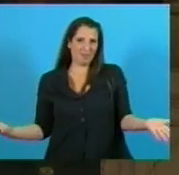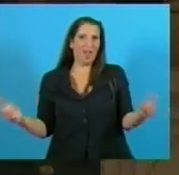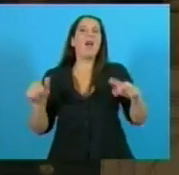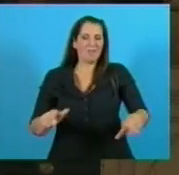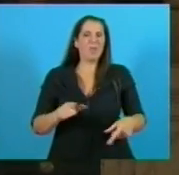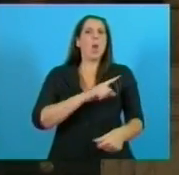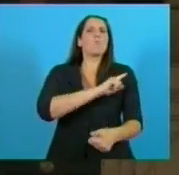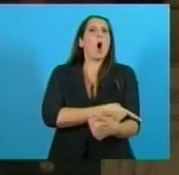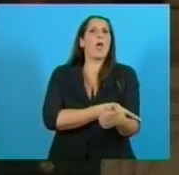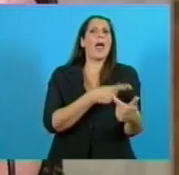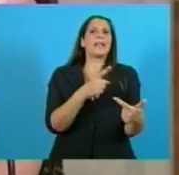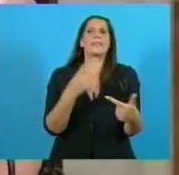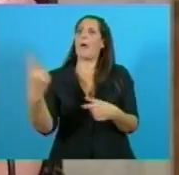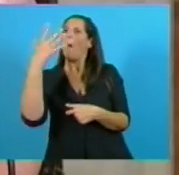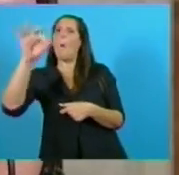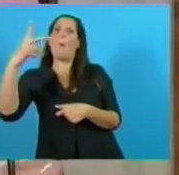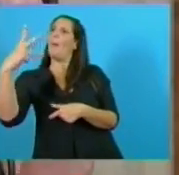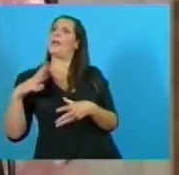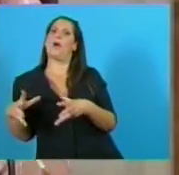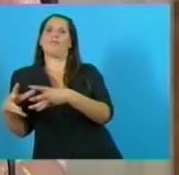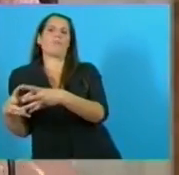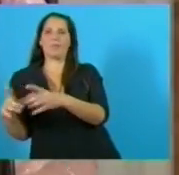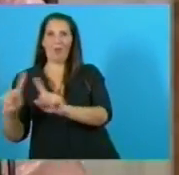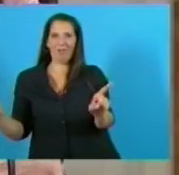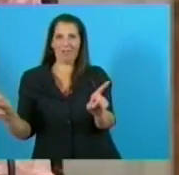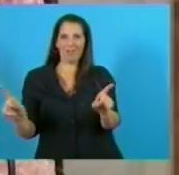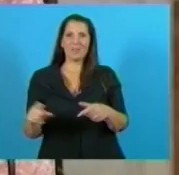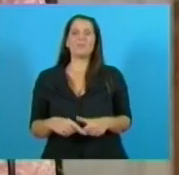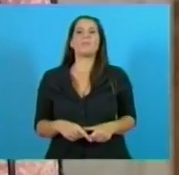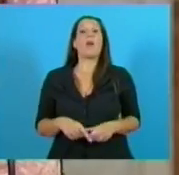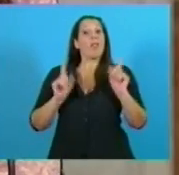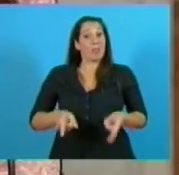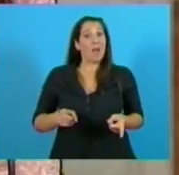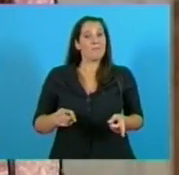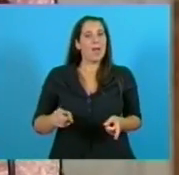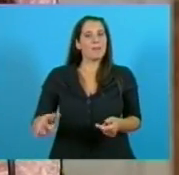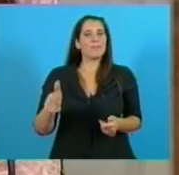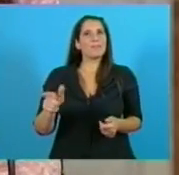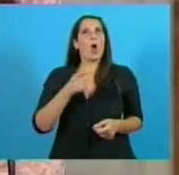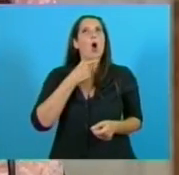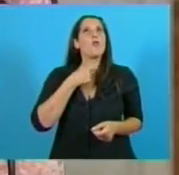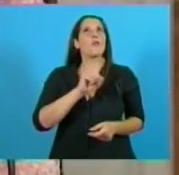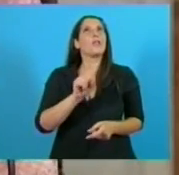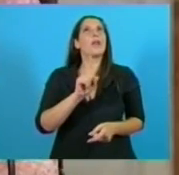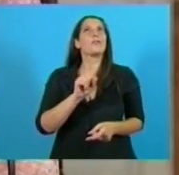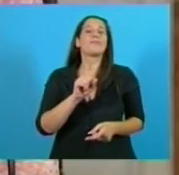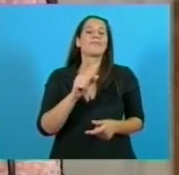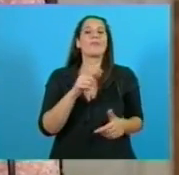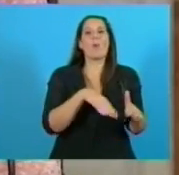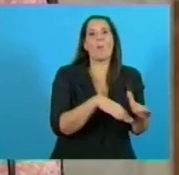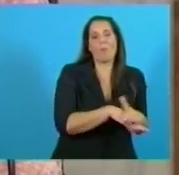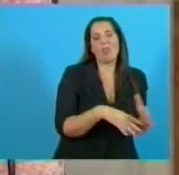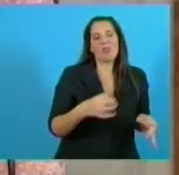de los poderes concentrados económicamente. Dicho sea de paso también y no puedo dejarlo porque muchas causas,